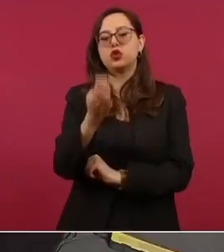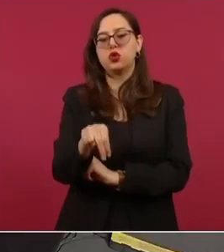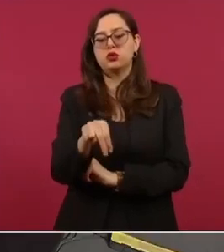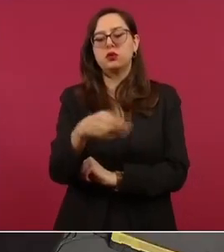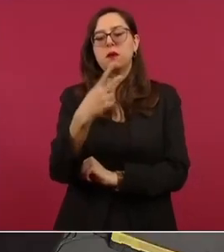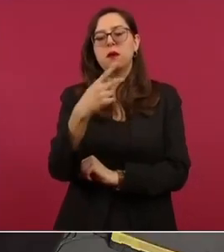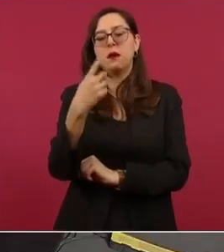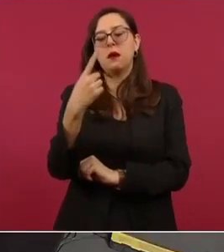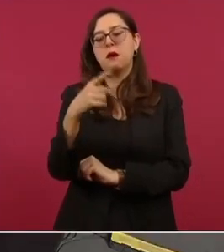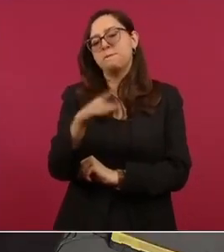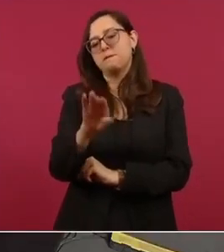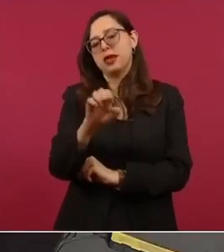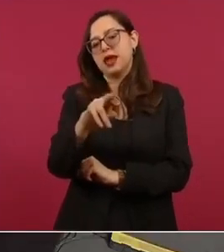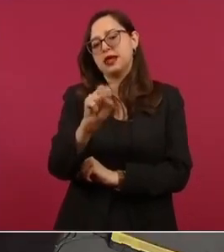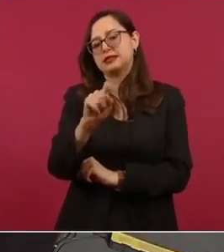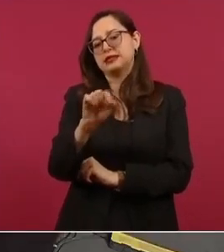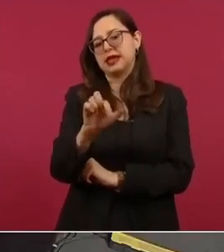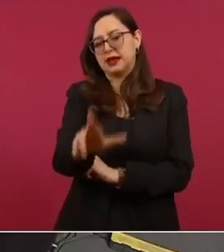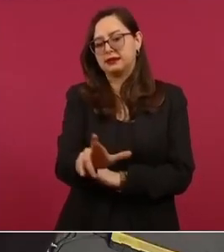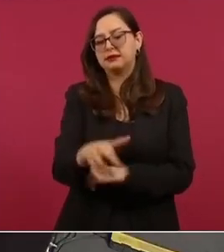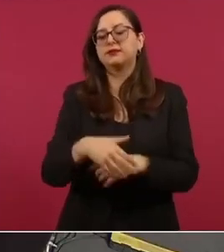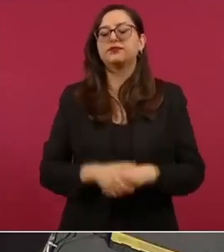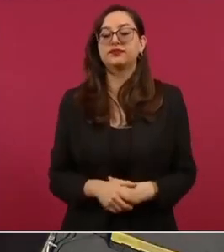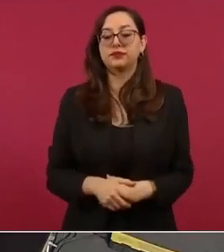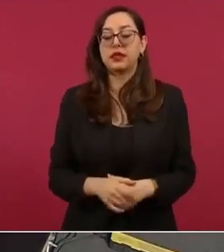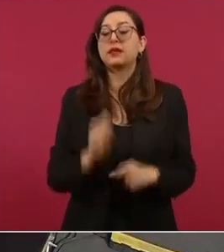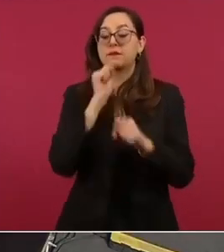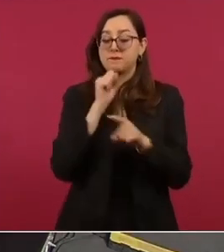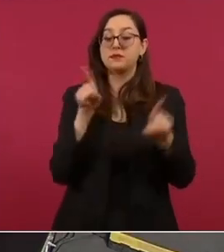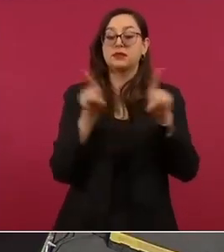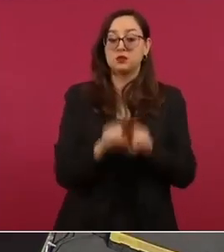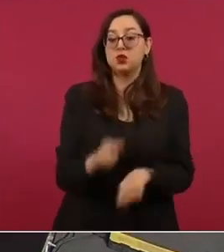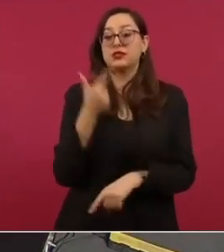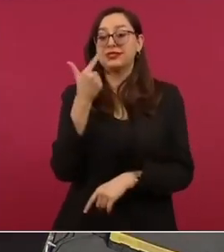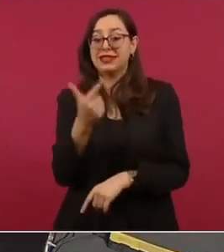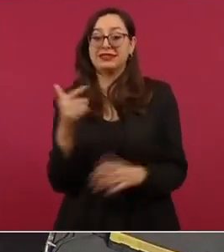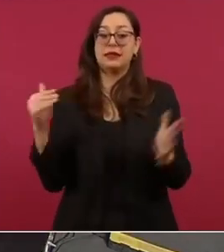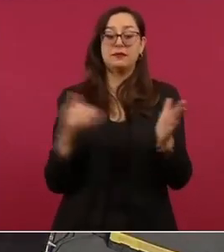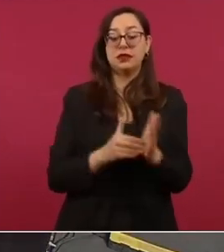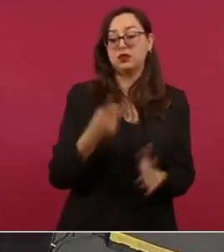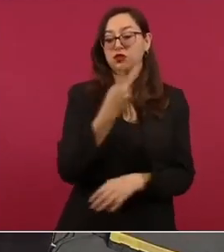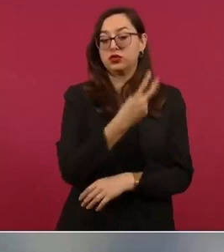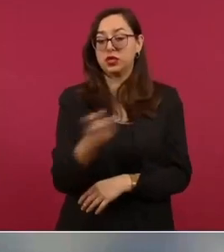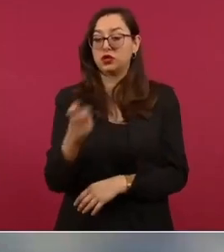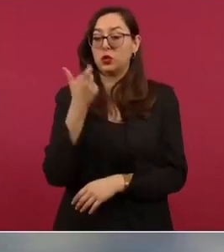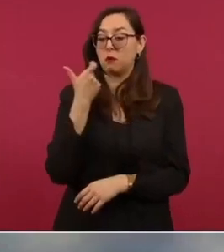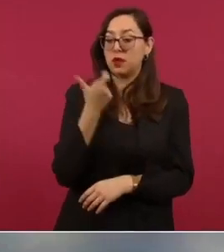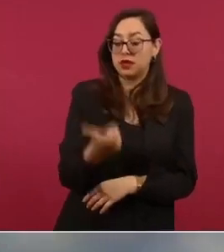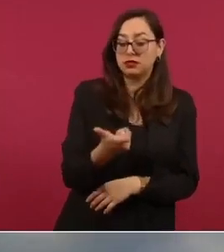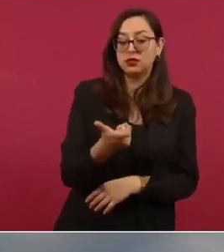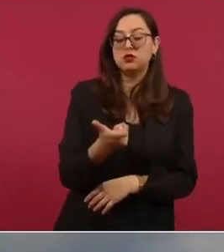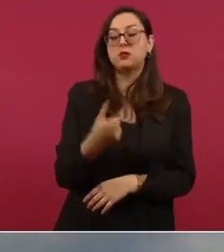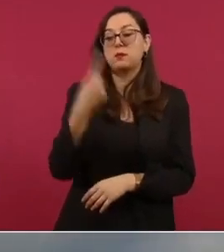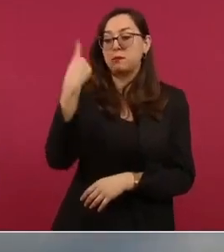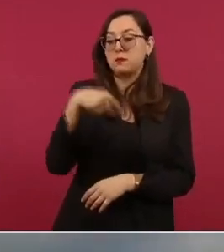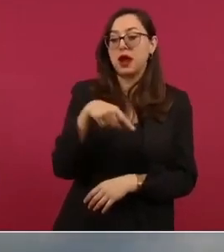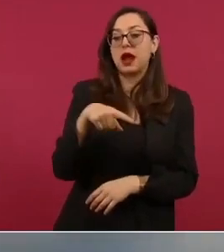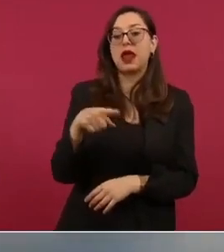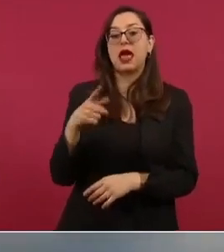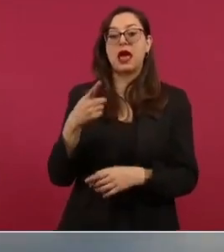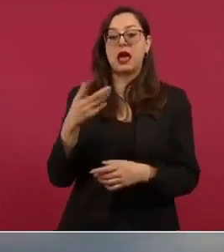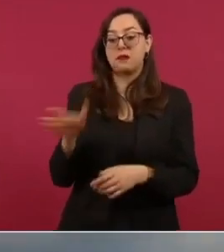entregan siete mil doscientos pesos a ciento ochenta mil